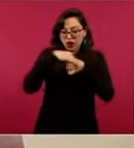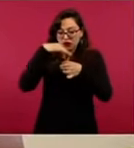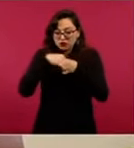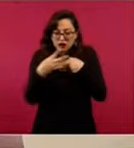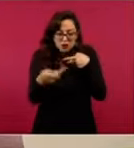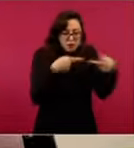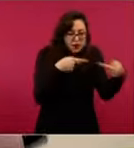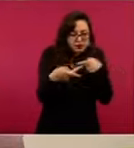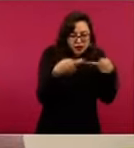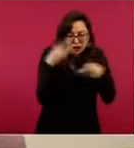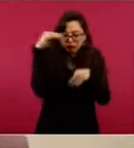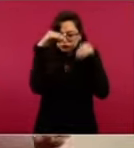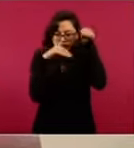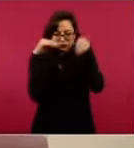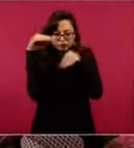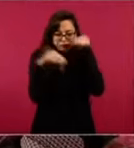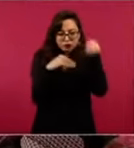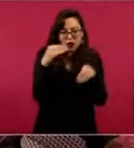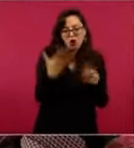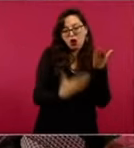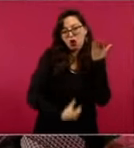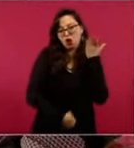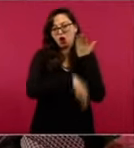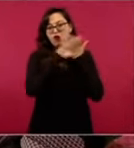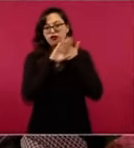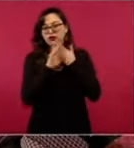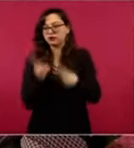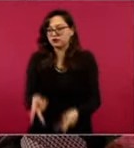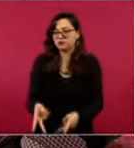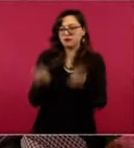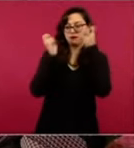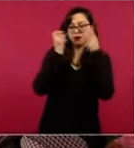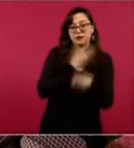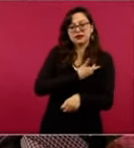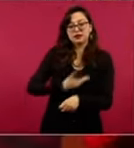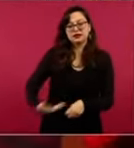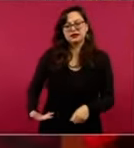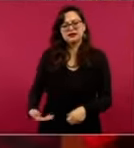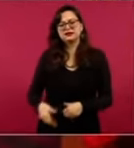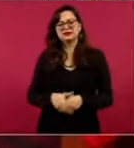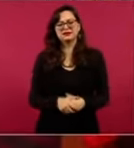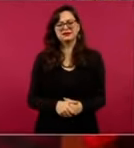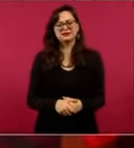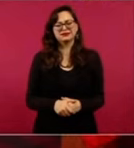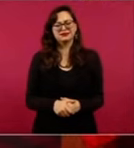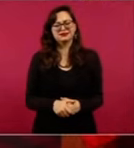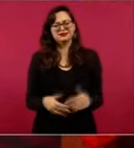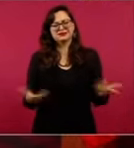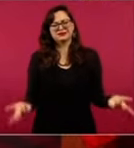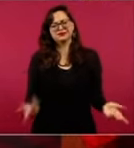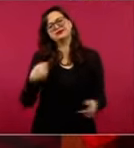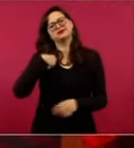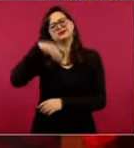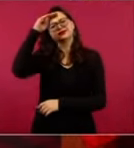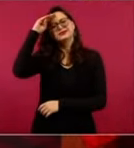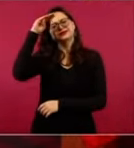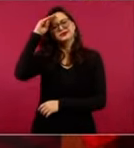Por eso, digo, ¿cómo se está pensando que les importa la democracia?